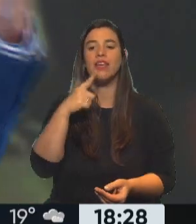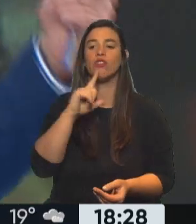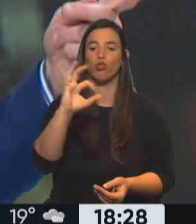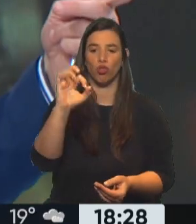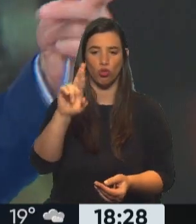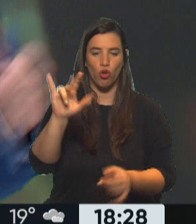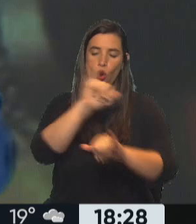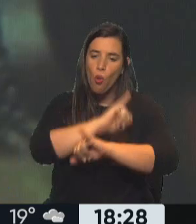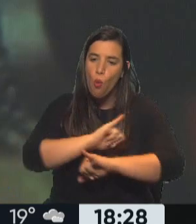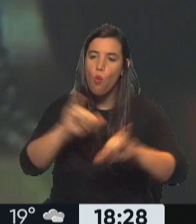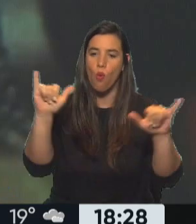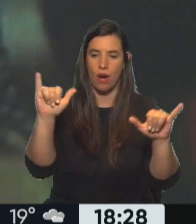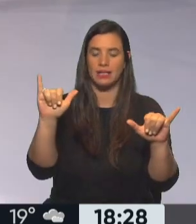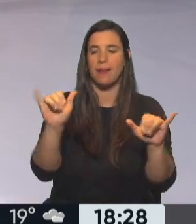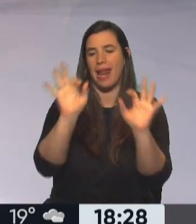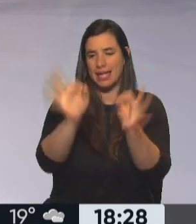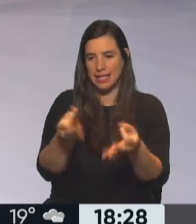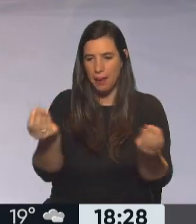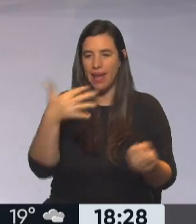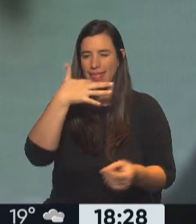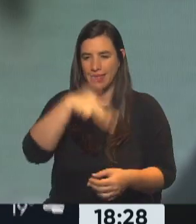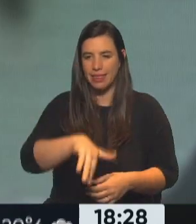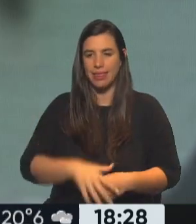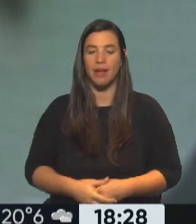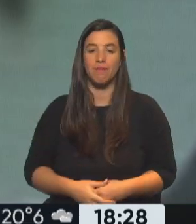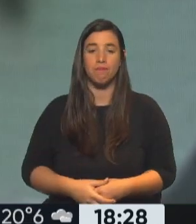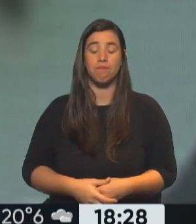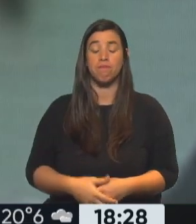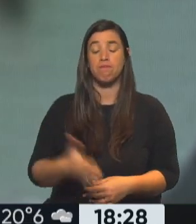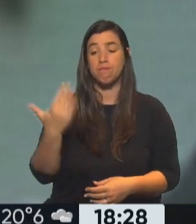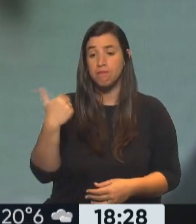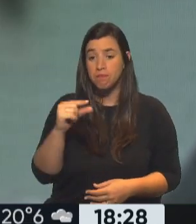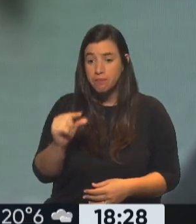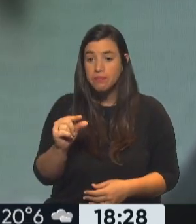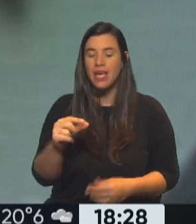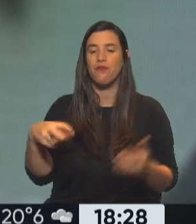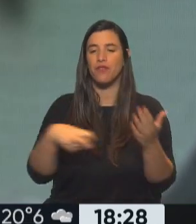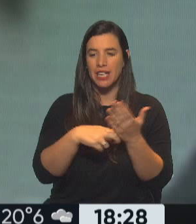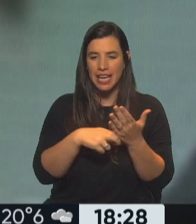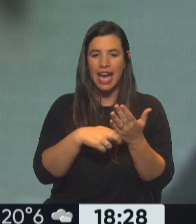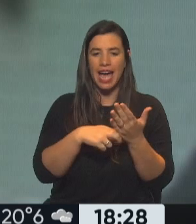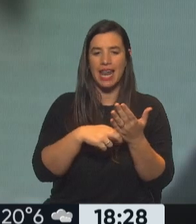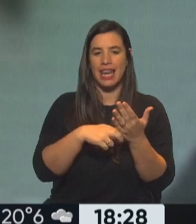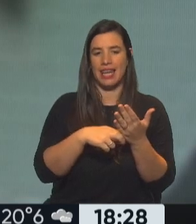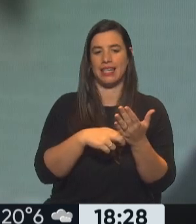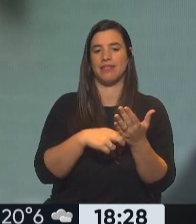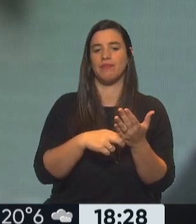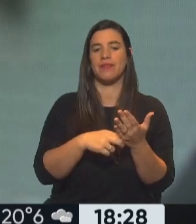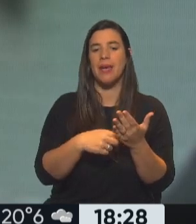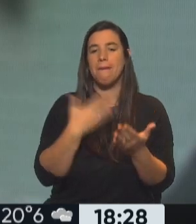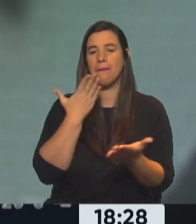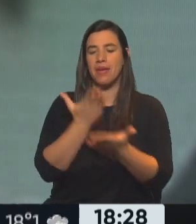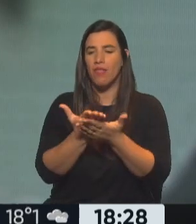qué es la información del Tío Gómez. Vamos a arrancar con lo que acaba de pasar. El fiscal Franco Picardi acaba de pedir la nulidad